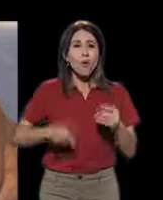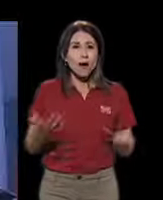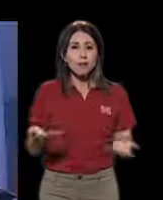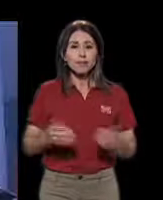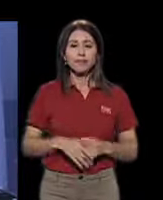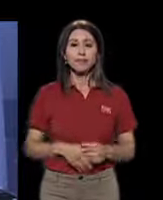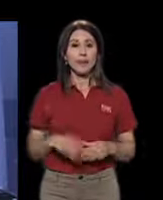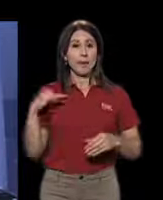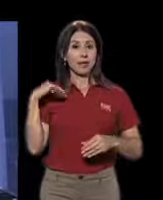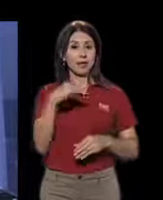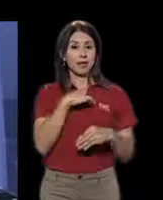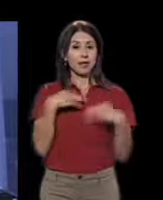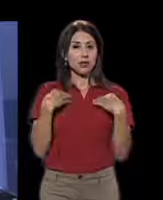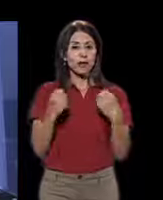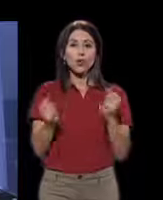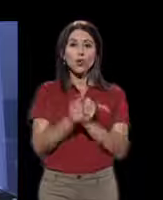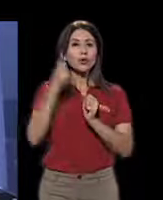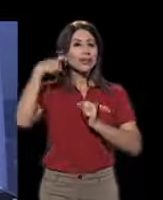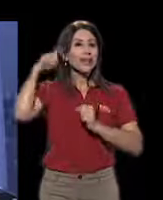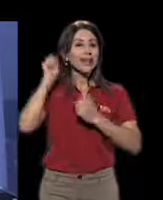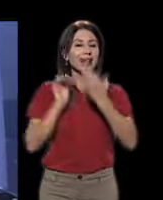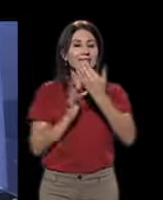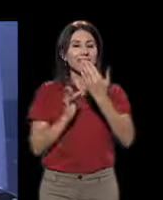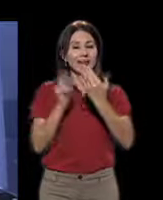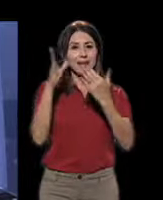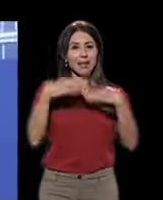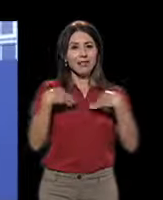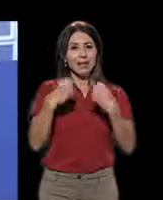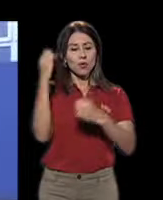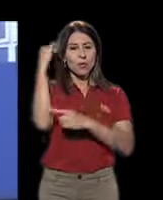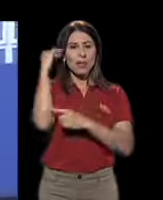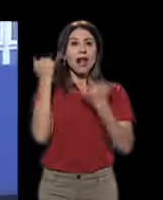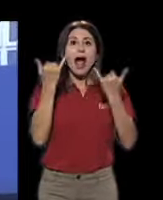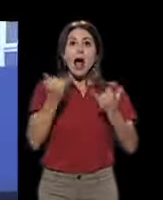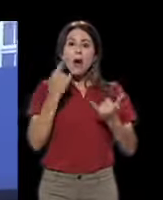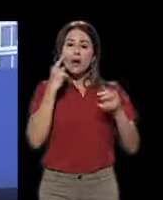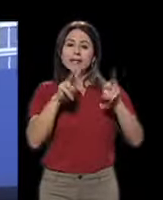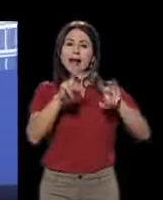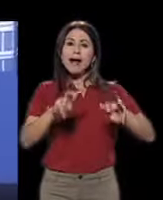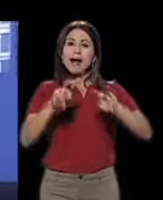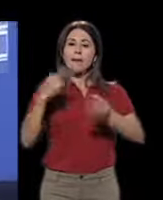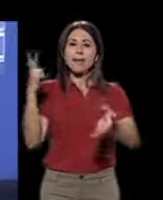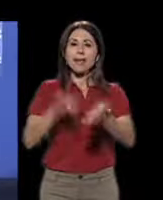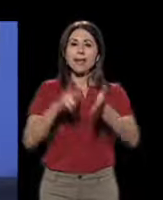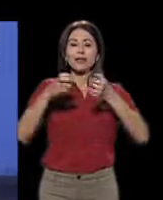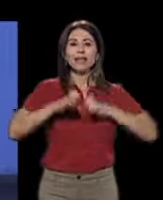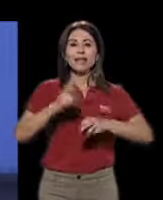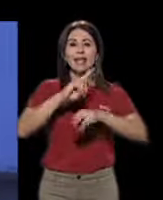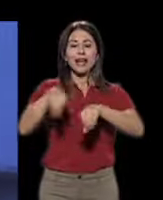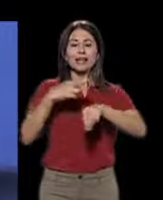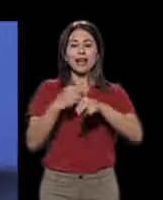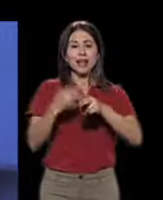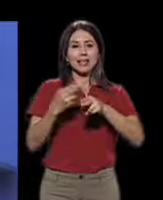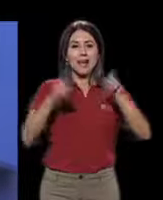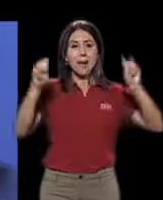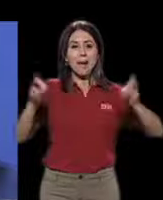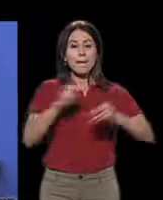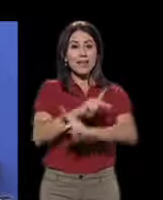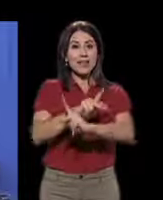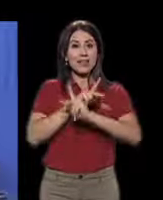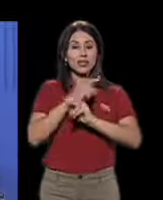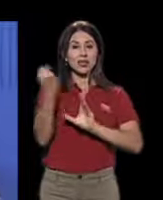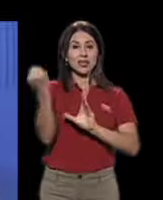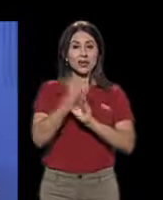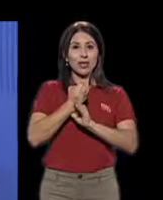El Ministerio de Salud, mediante su Secretaría Técnica en Salud Mental, se encuentra validando la Estrategia Nacional Prevención de Suicidio e